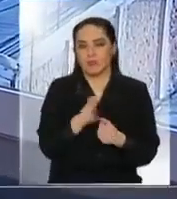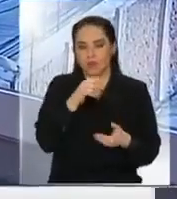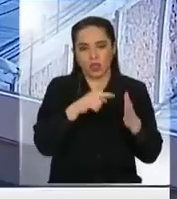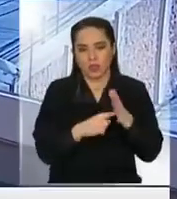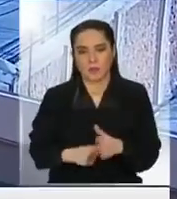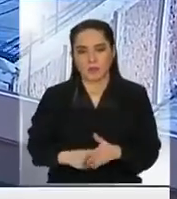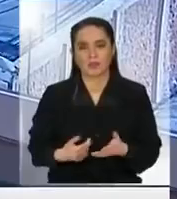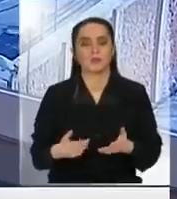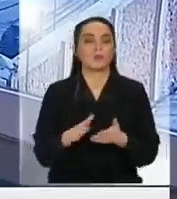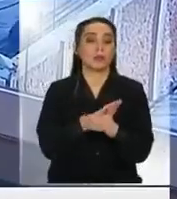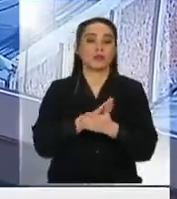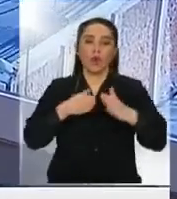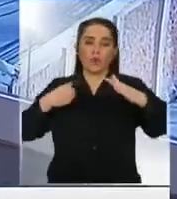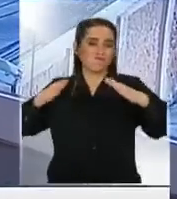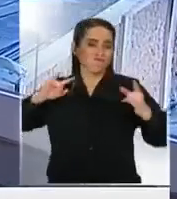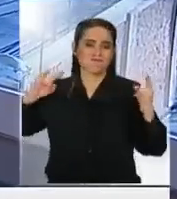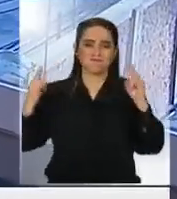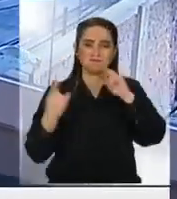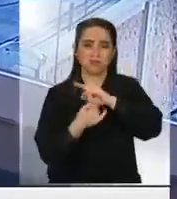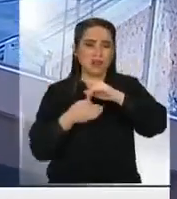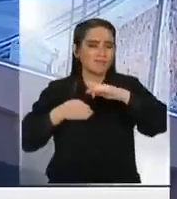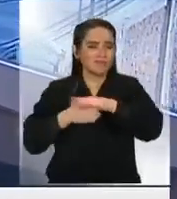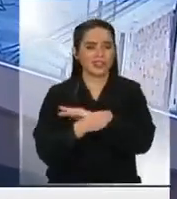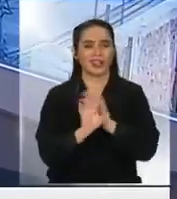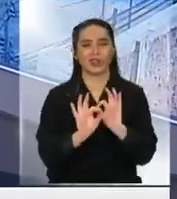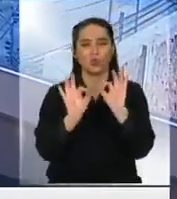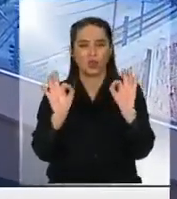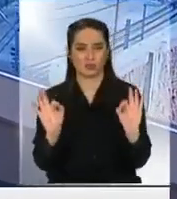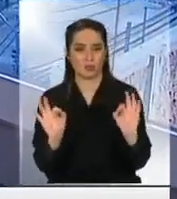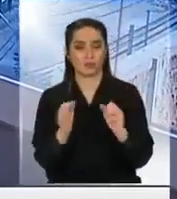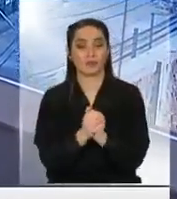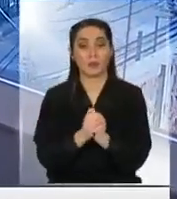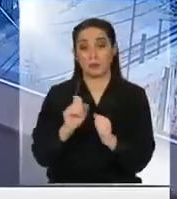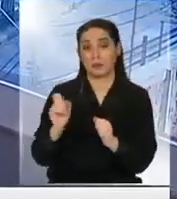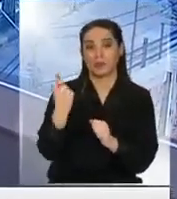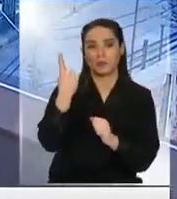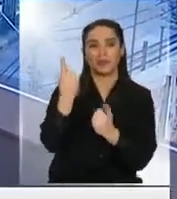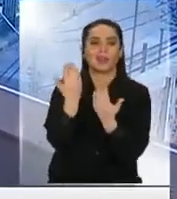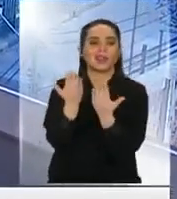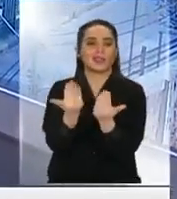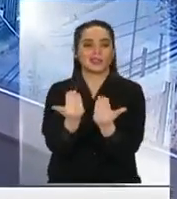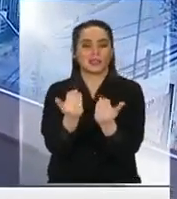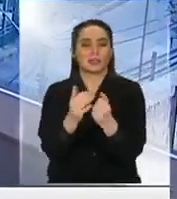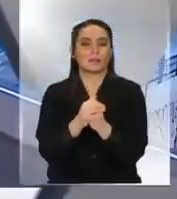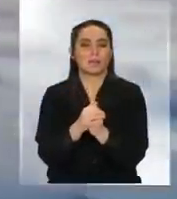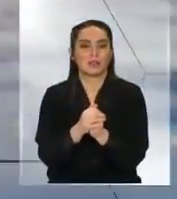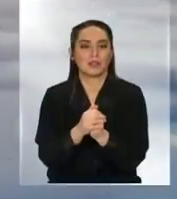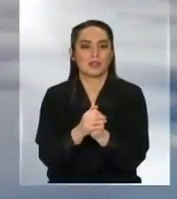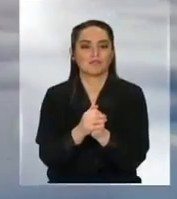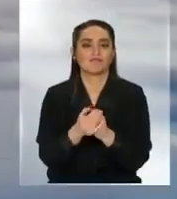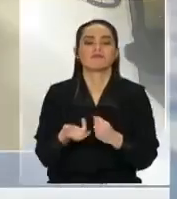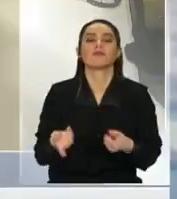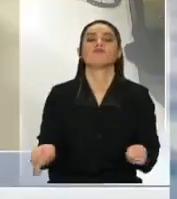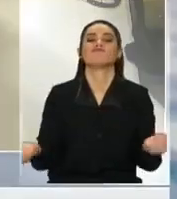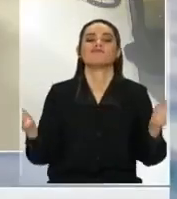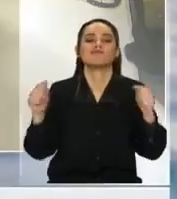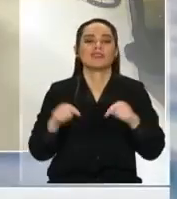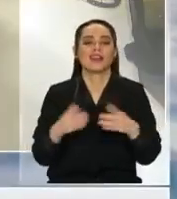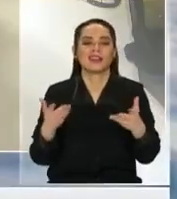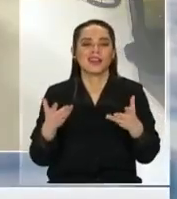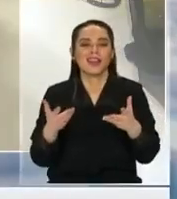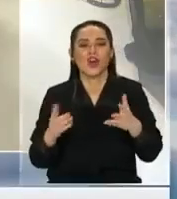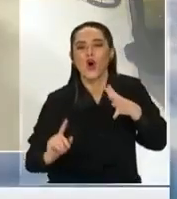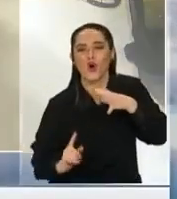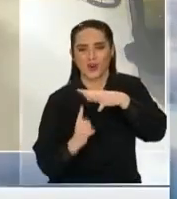Daniel, universidad ya en respecto a la educación. Bueno, primero es que estamos planteando necesariamente un retorno a la matriz